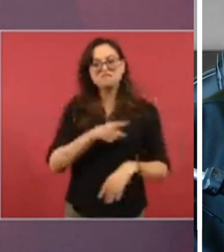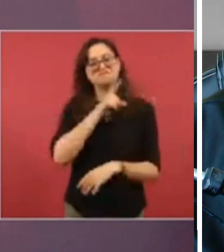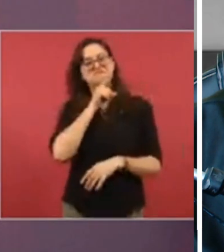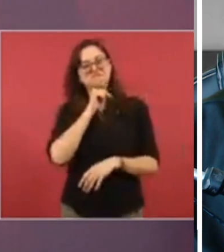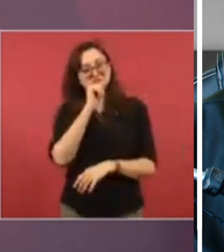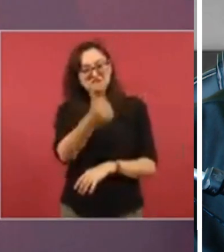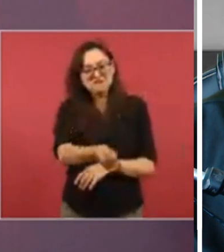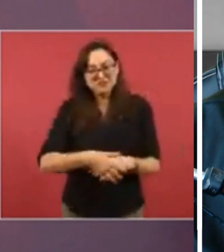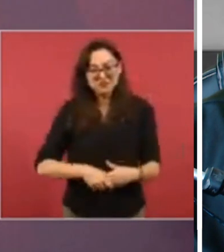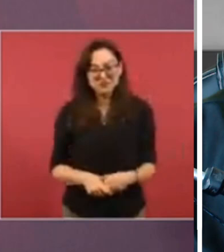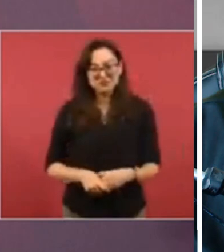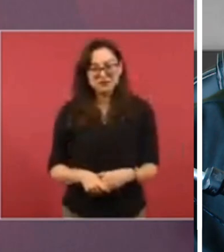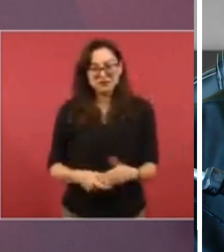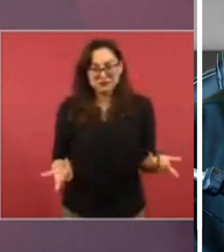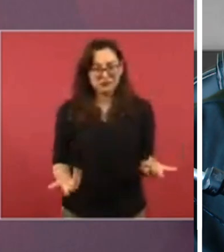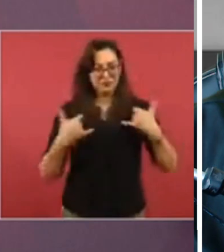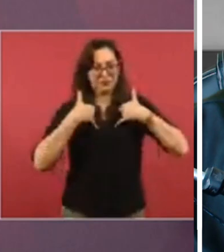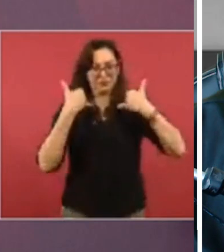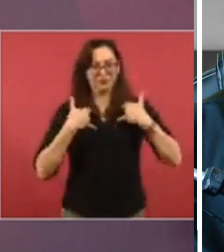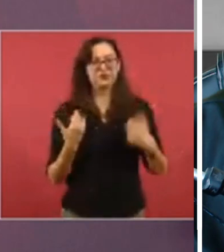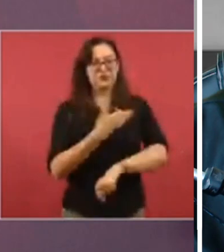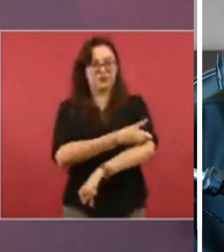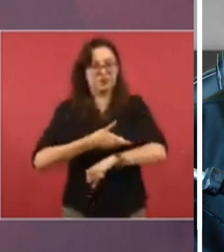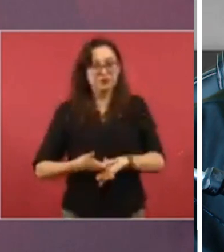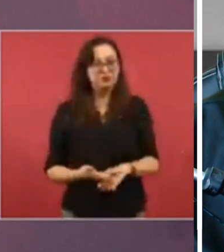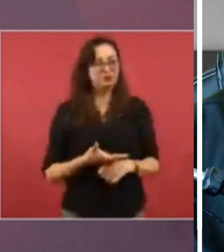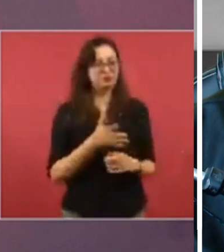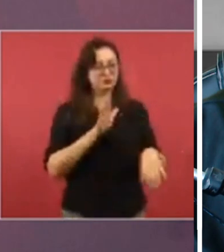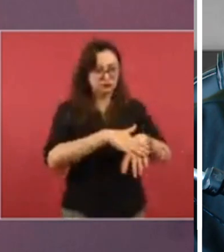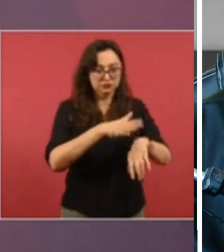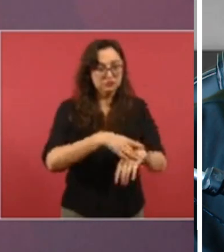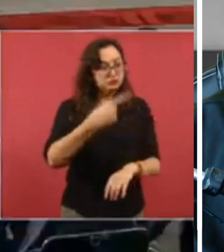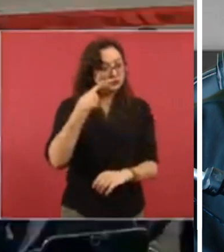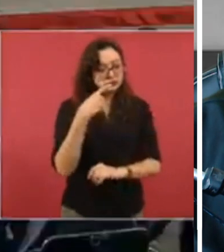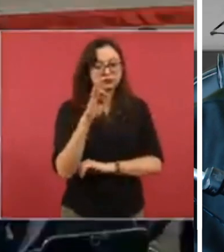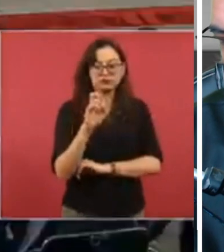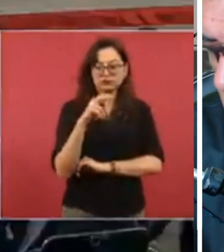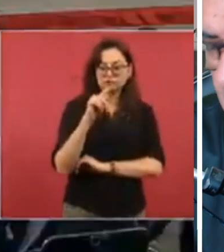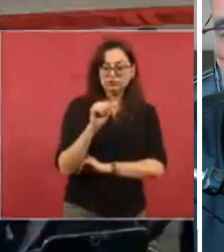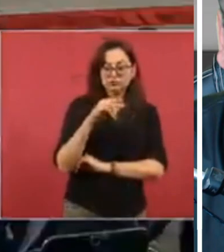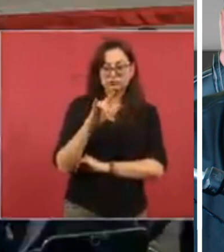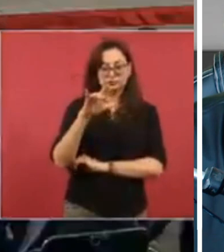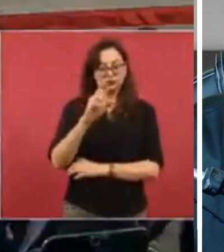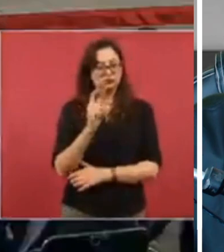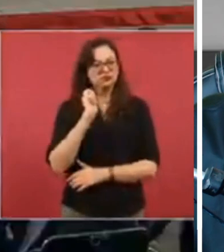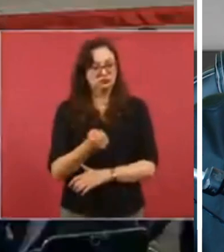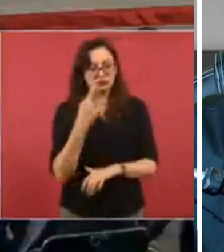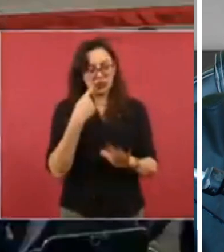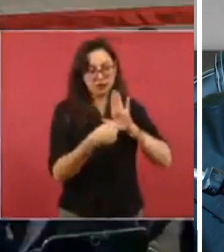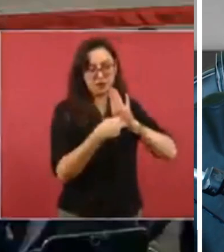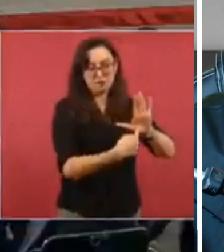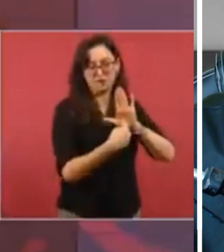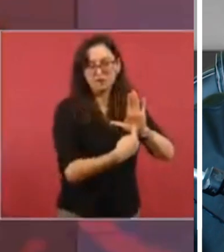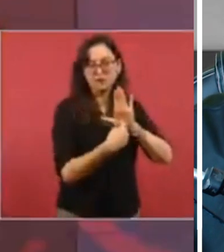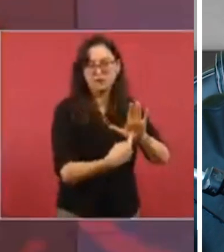a jóvenes a las familias por ejemplo del daño del fentanilo que en las televisiones de